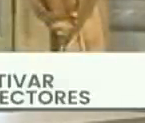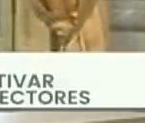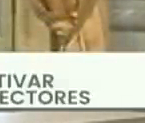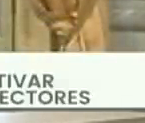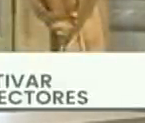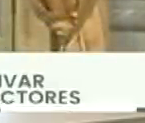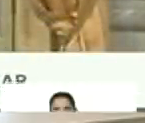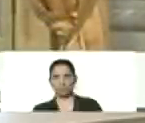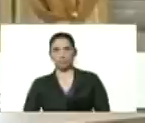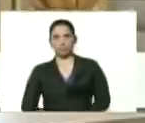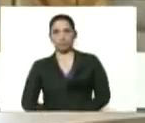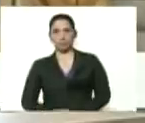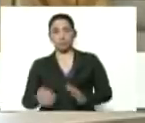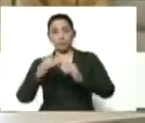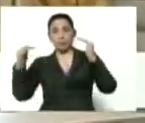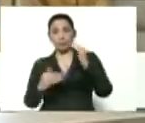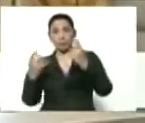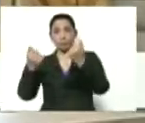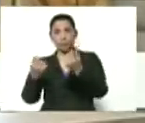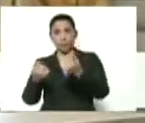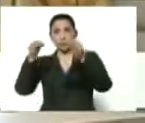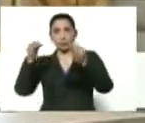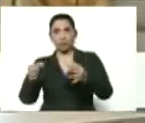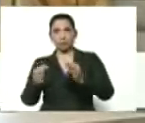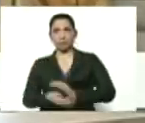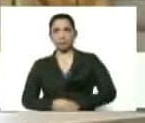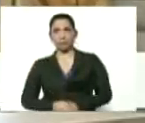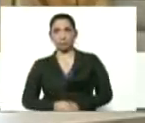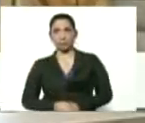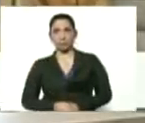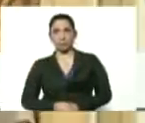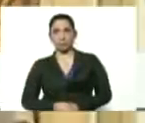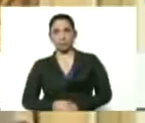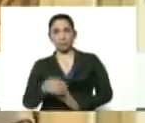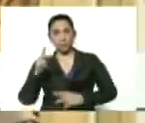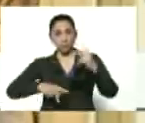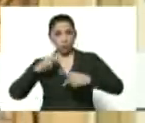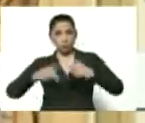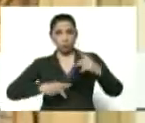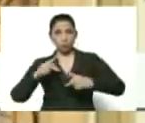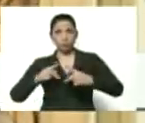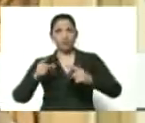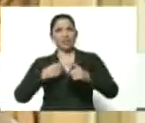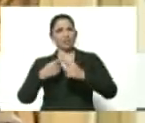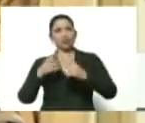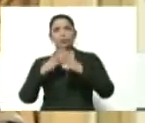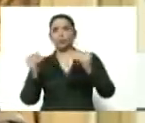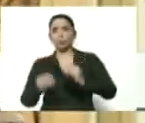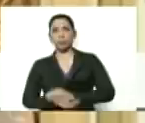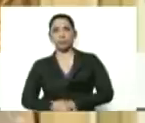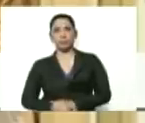está por debajo del precio de producción y así todo,